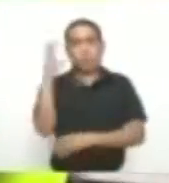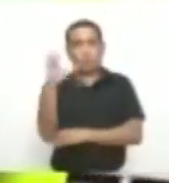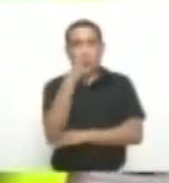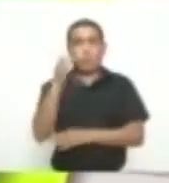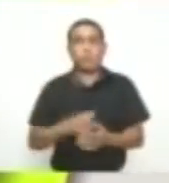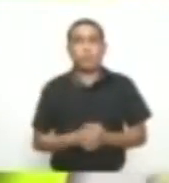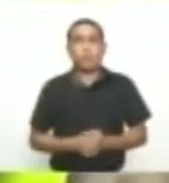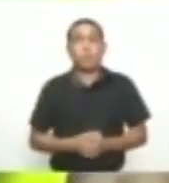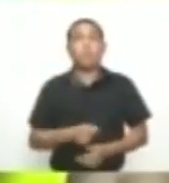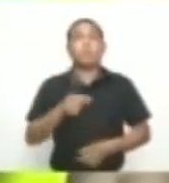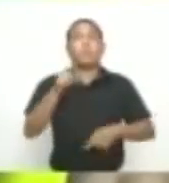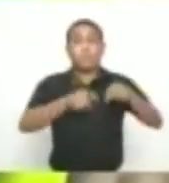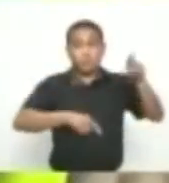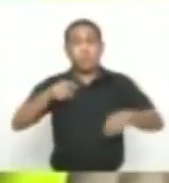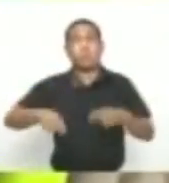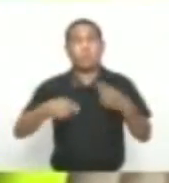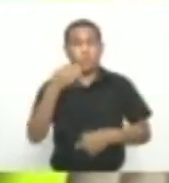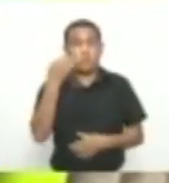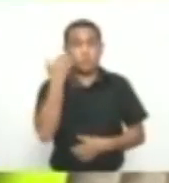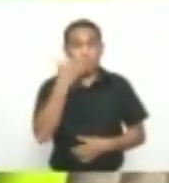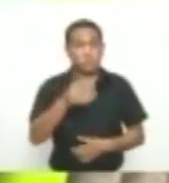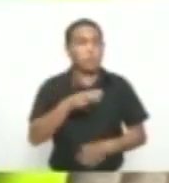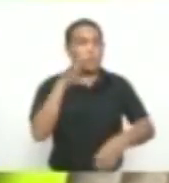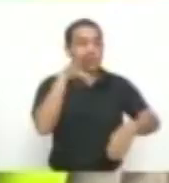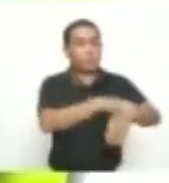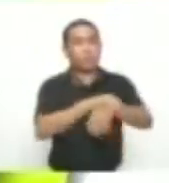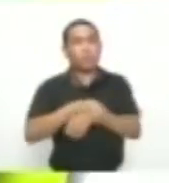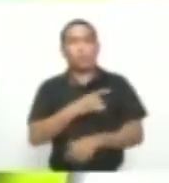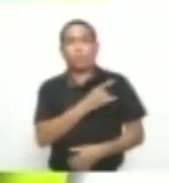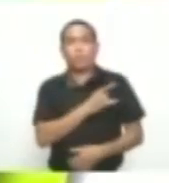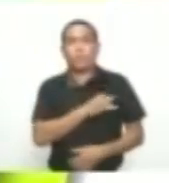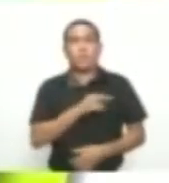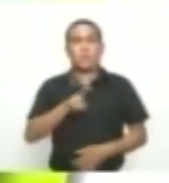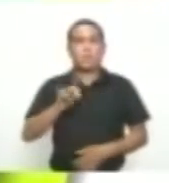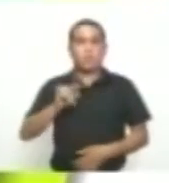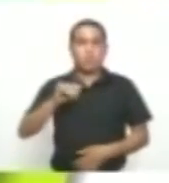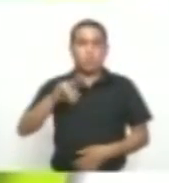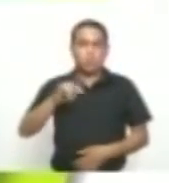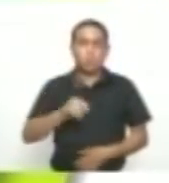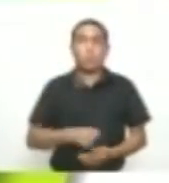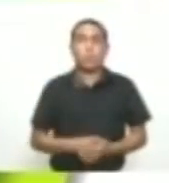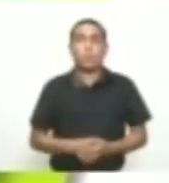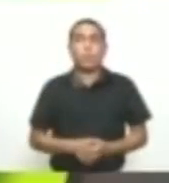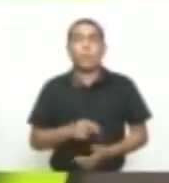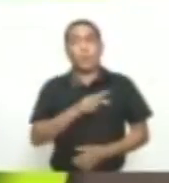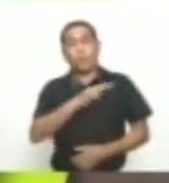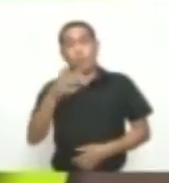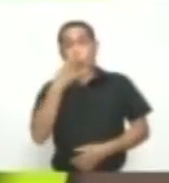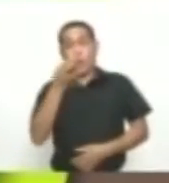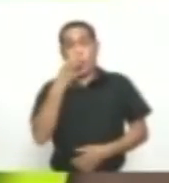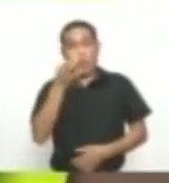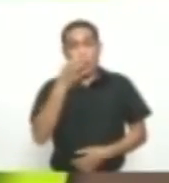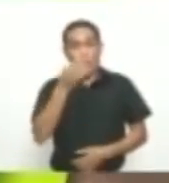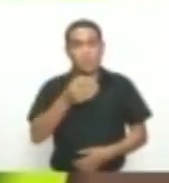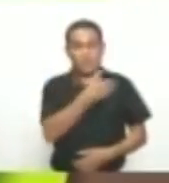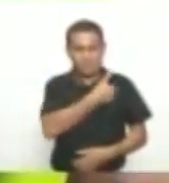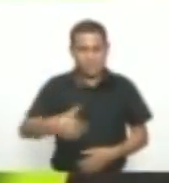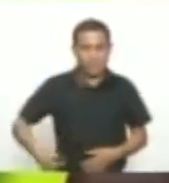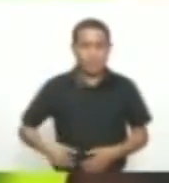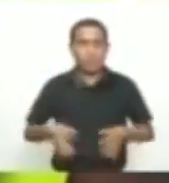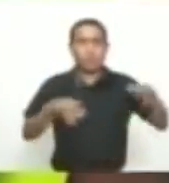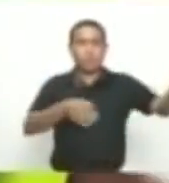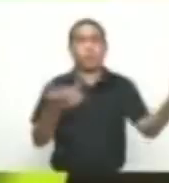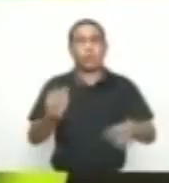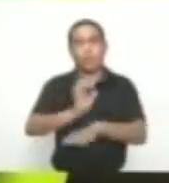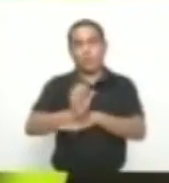capturadas propietarias de la Universidad de Sinú en Córdoba Se posesionó Lenín Moreno, presidente socialista de